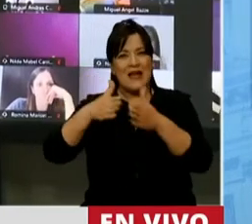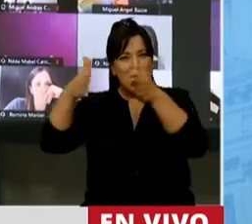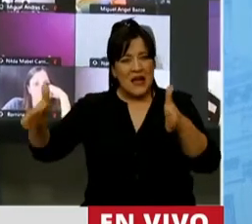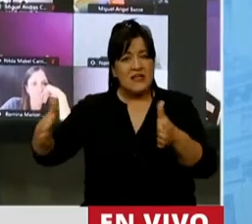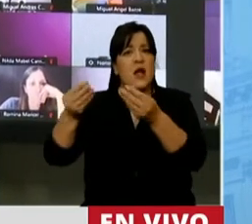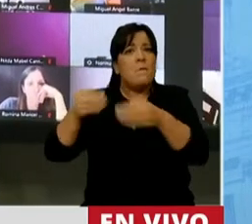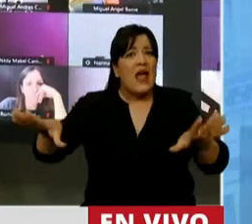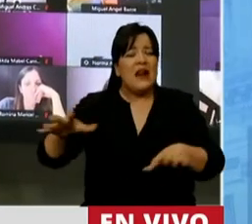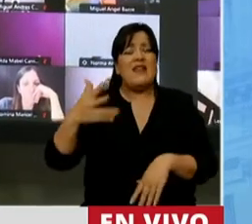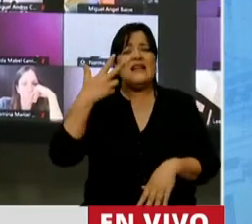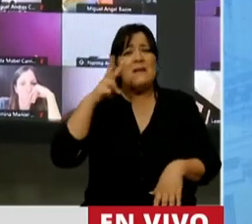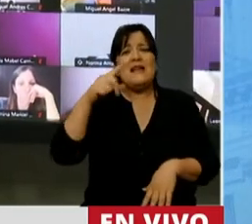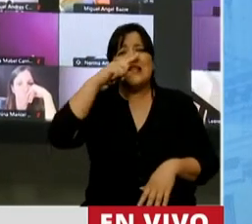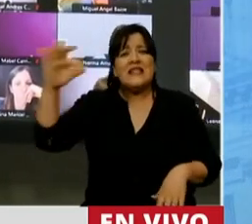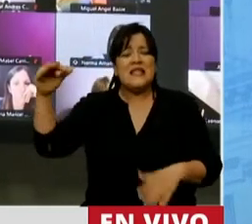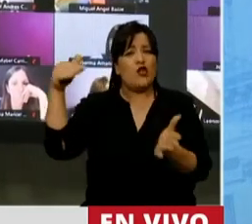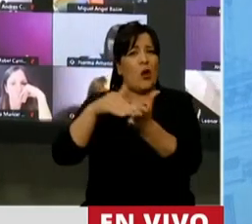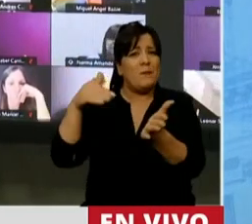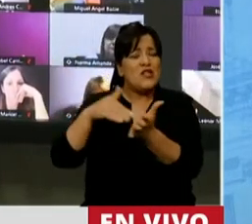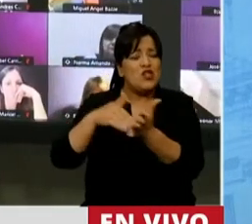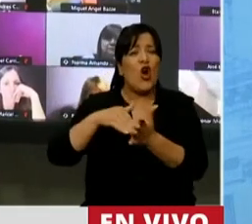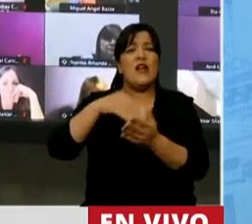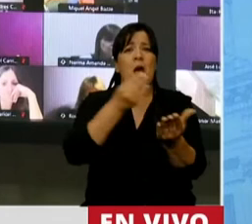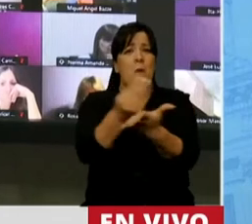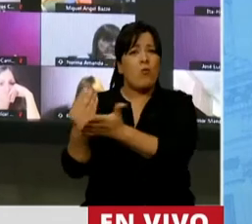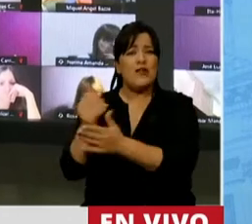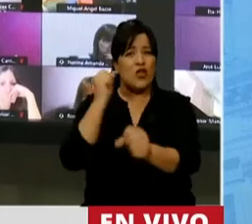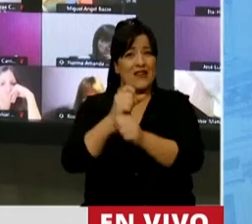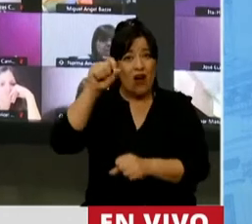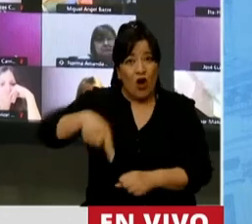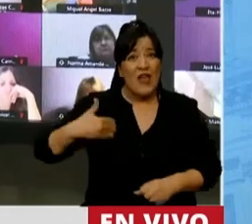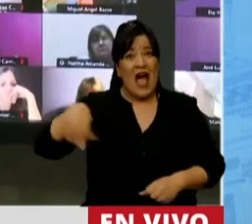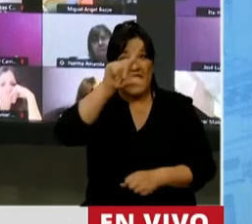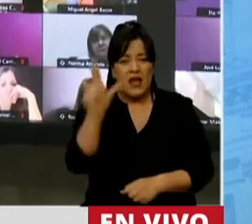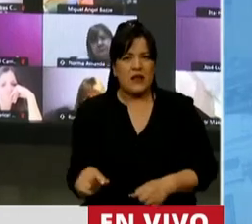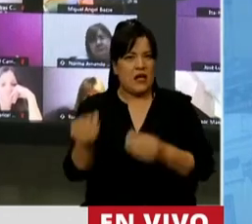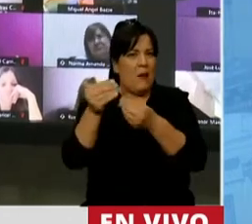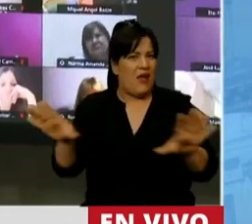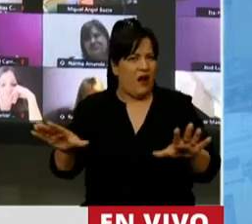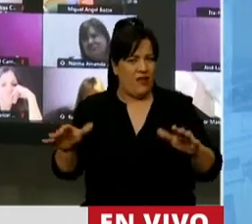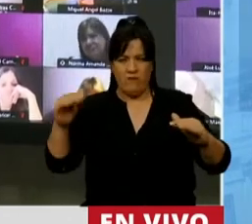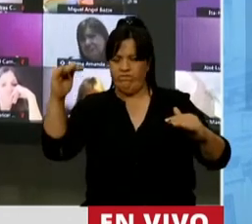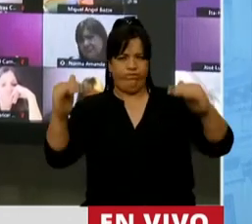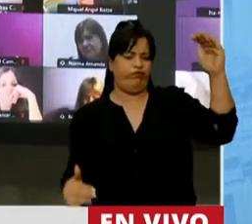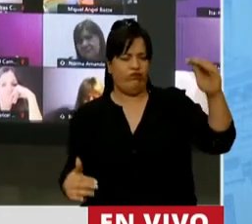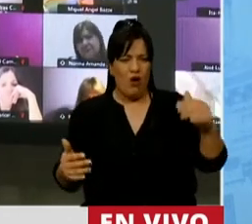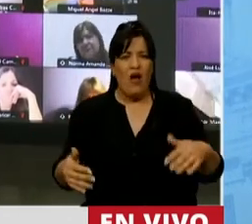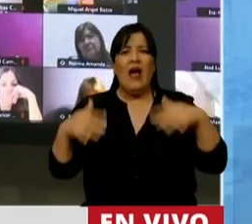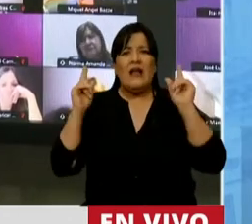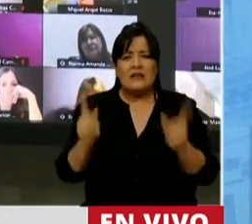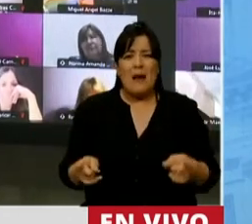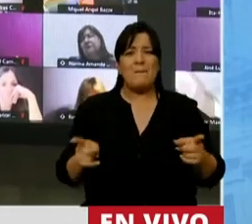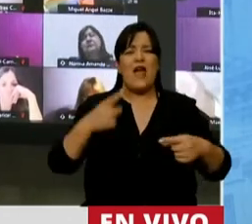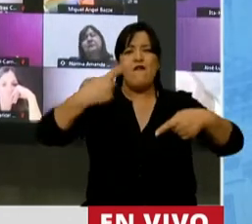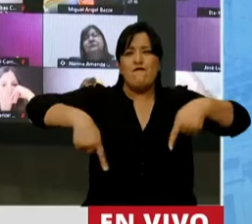.700 millones de puestos de trabajo en el país. El cierre de la frontera, fronteras